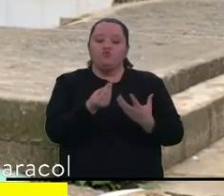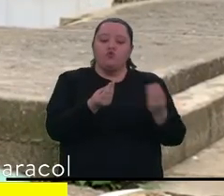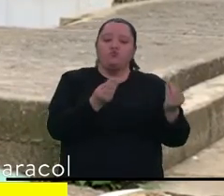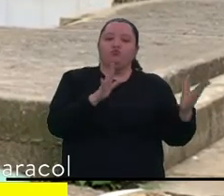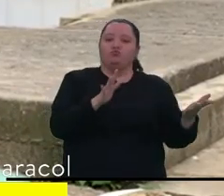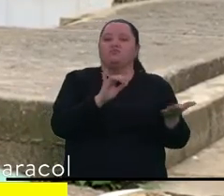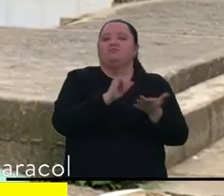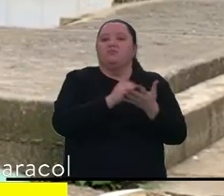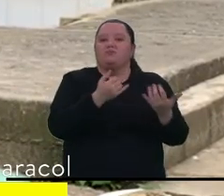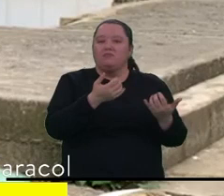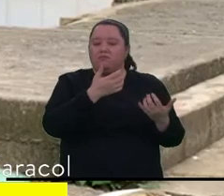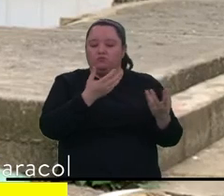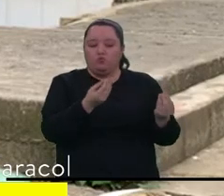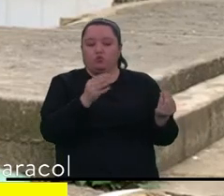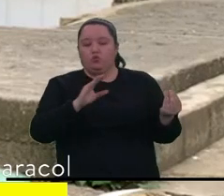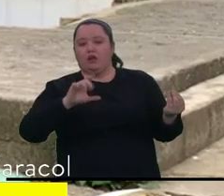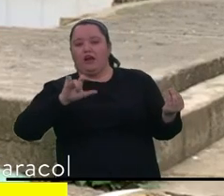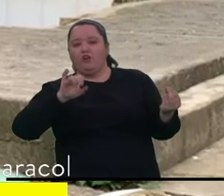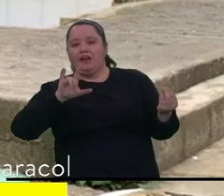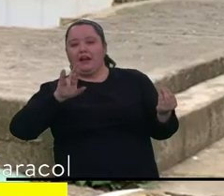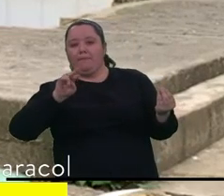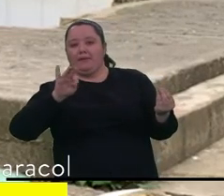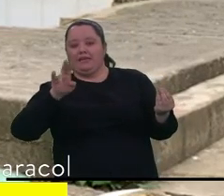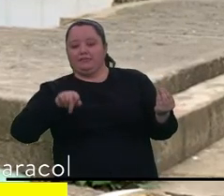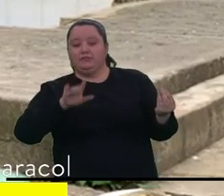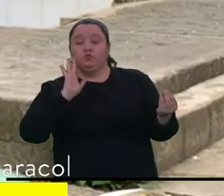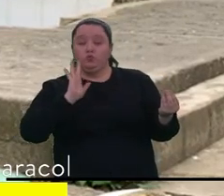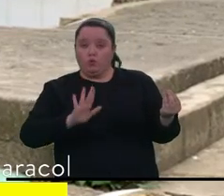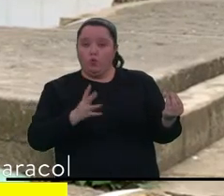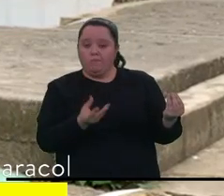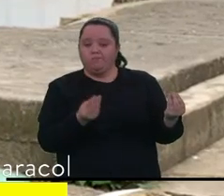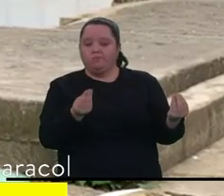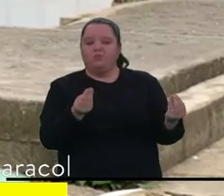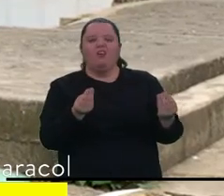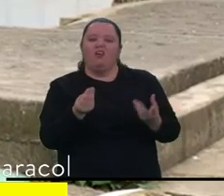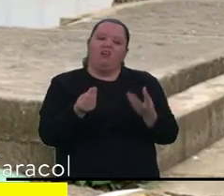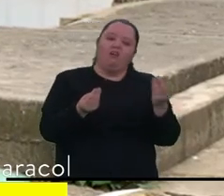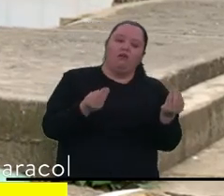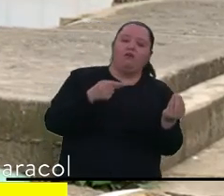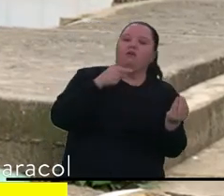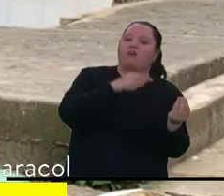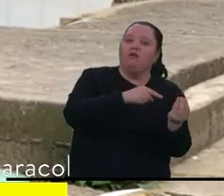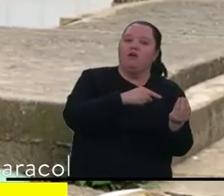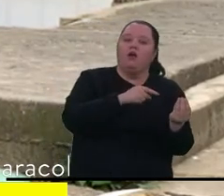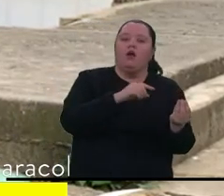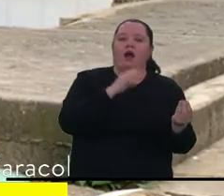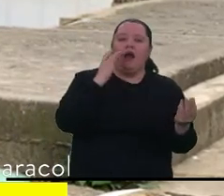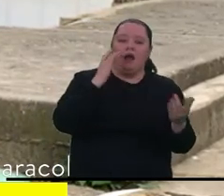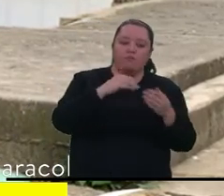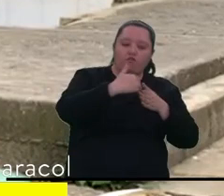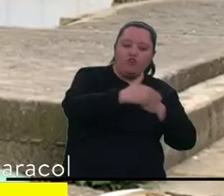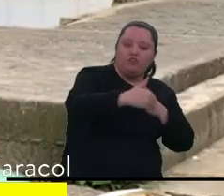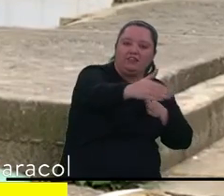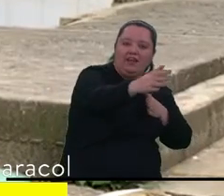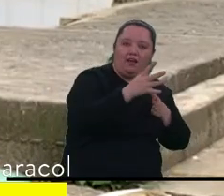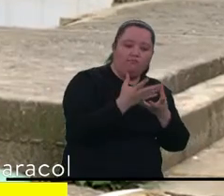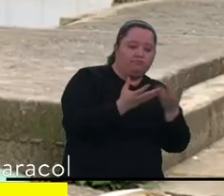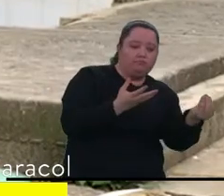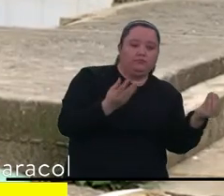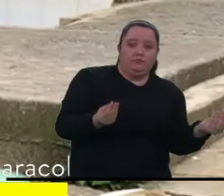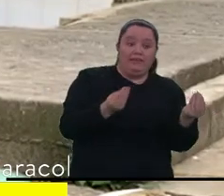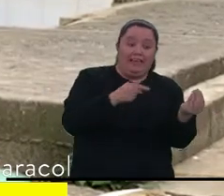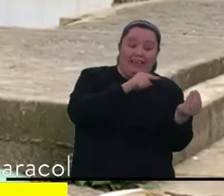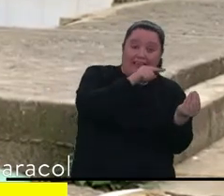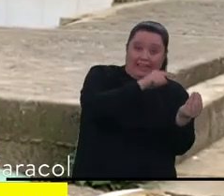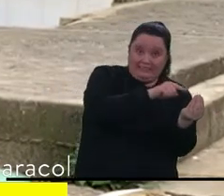residuales. Uno, Carolina Ramírez, que se habría chocado con comandos de frontera. Este último habría